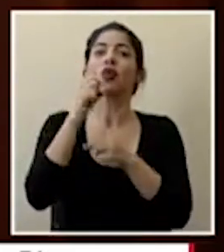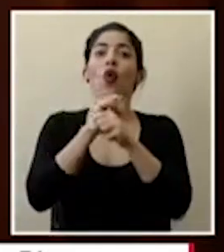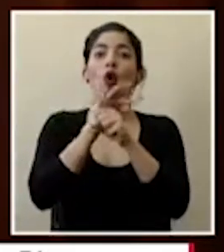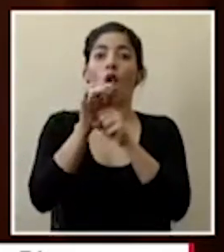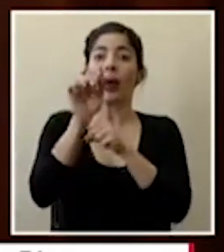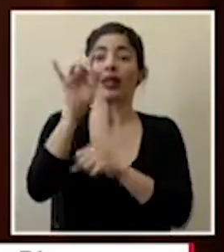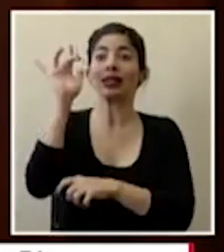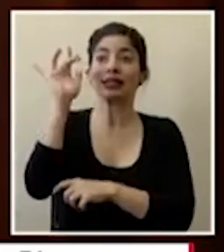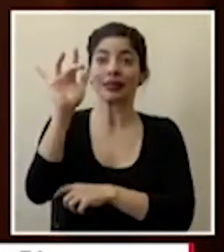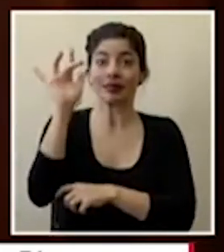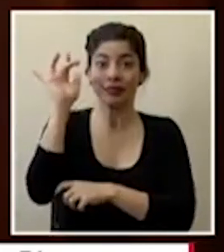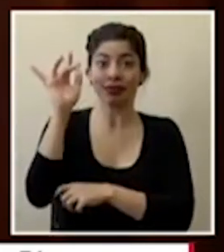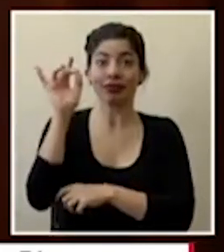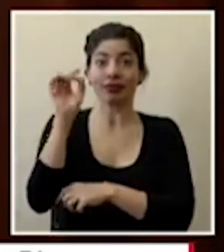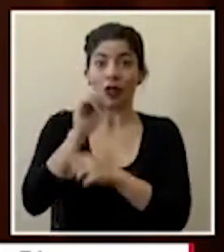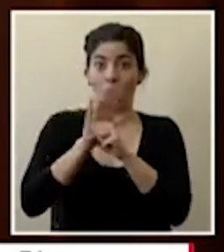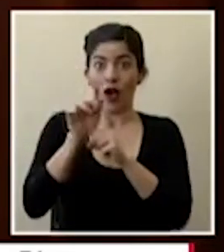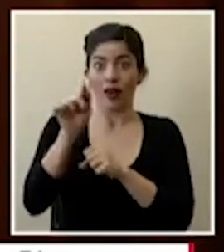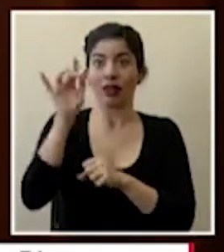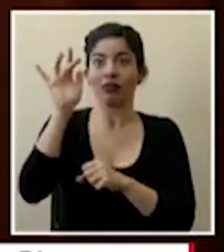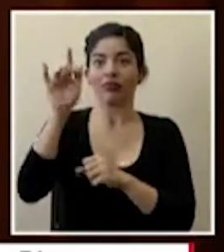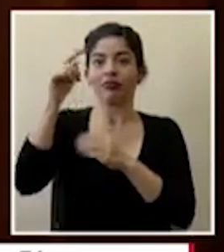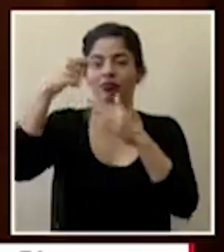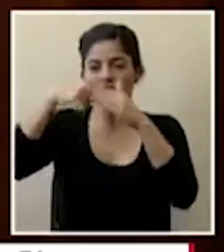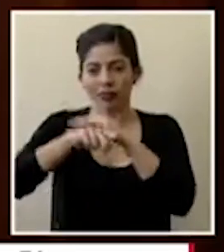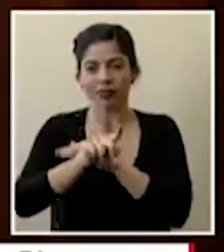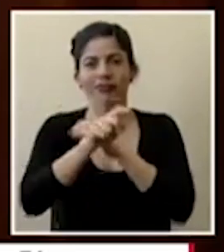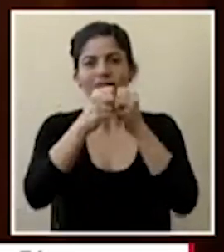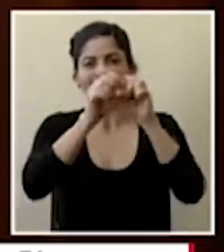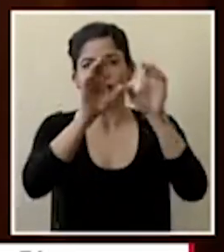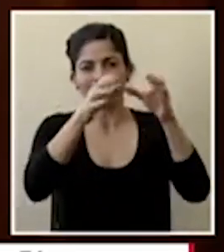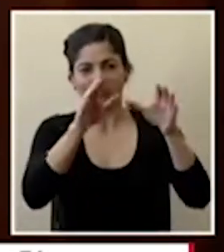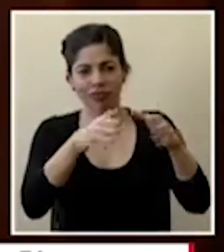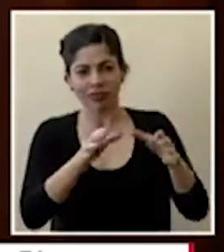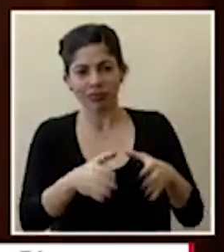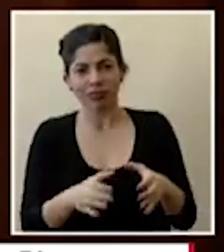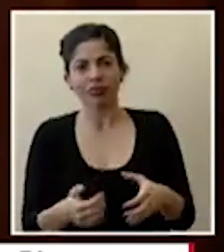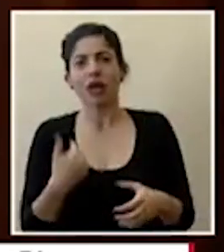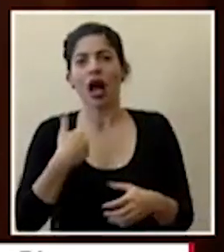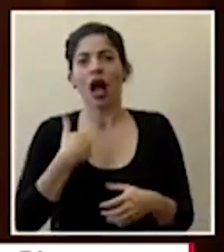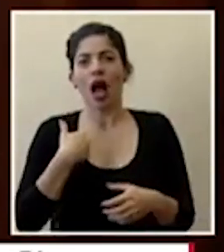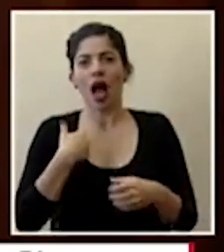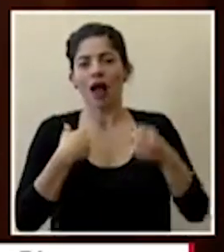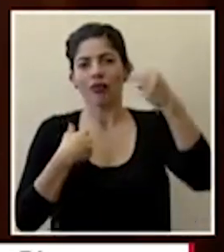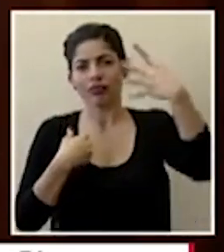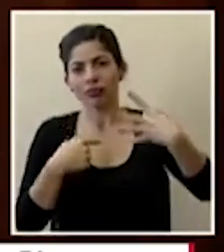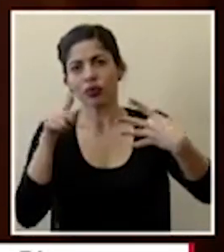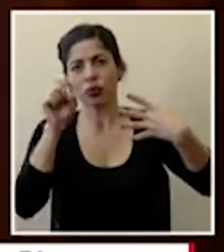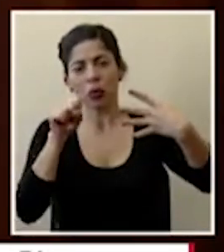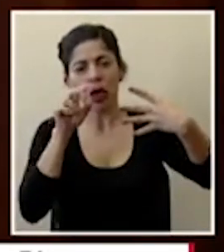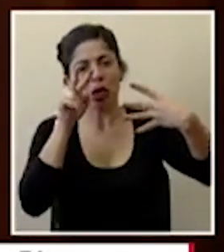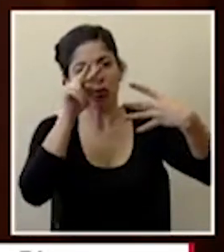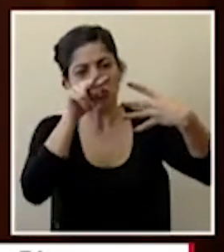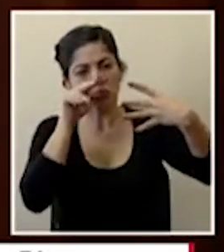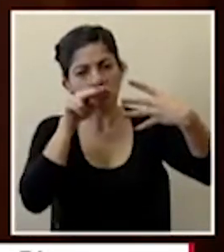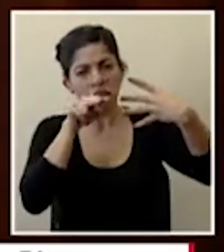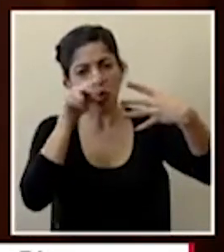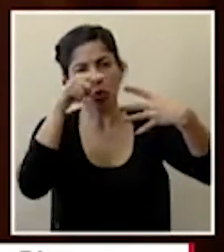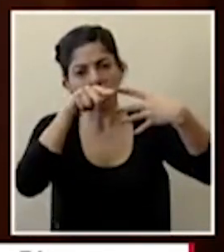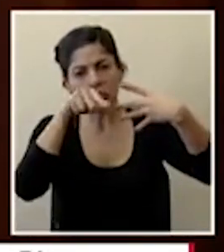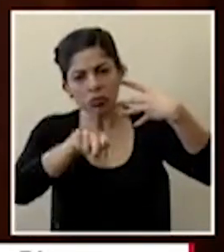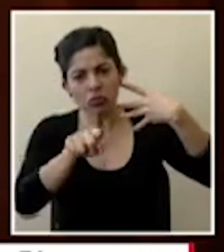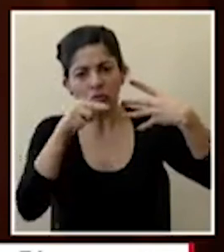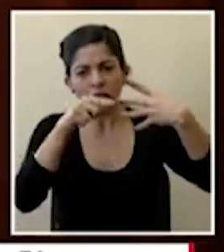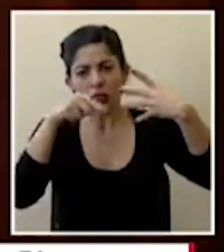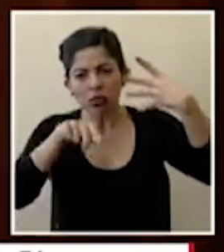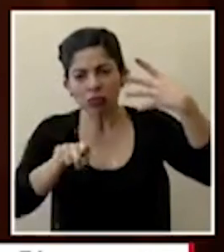ustedes le dan ahí el clic y ahí los dirige a diferentes secciones que están clasificadas para que puedan orientarse y acceder a la